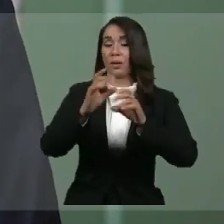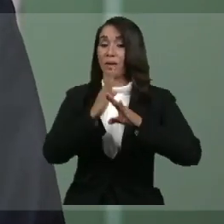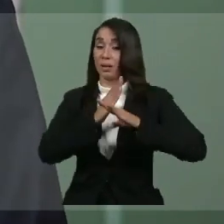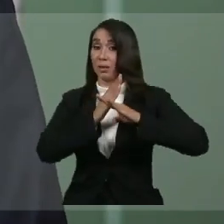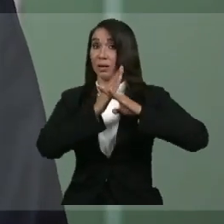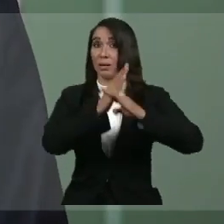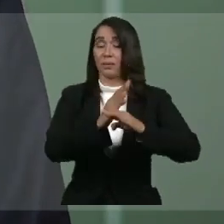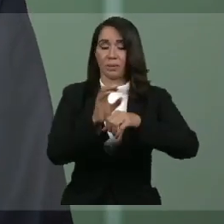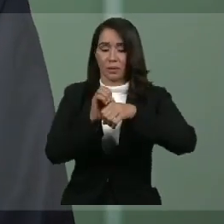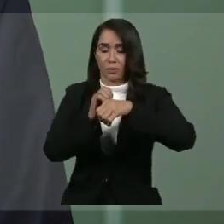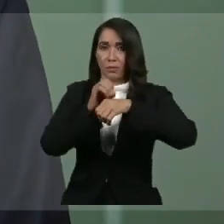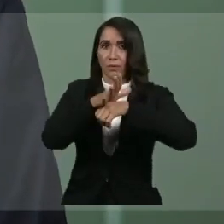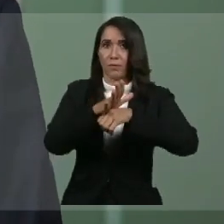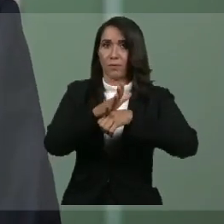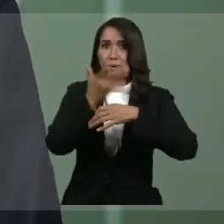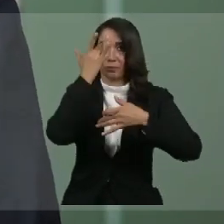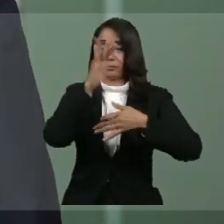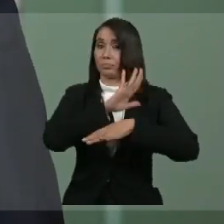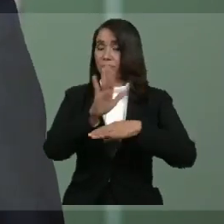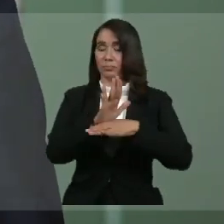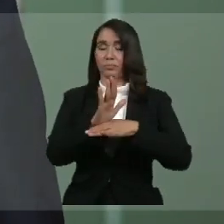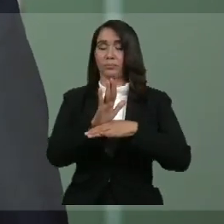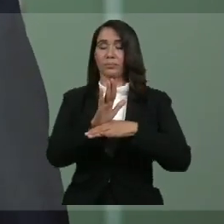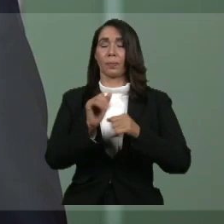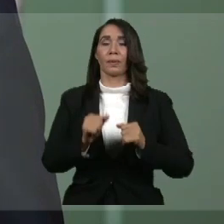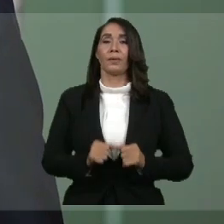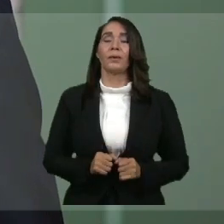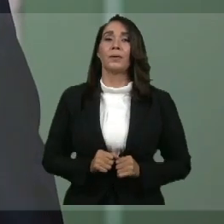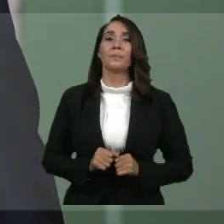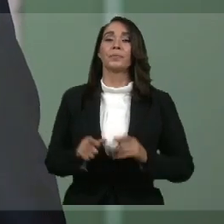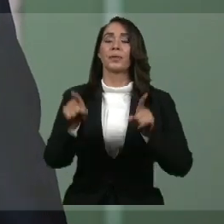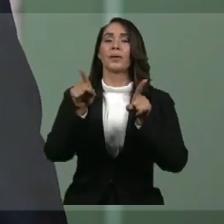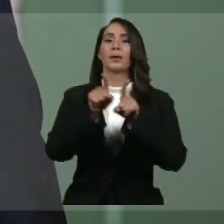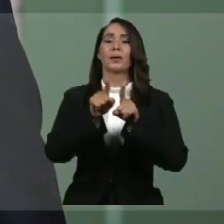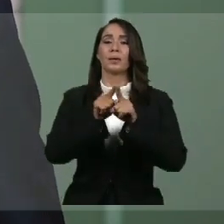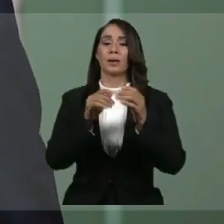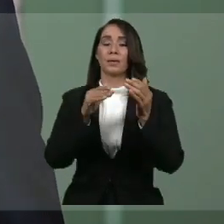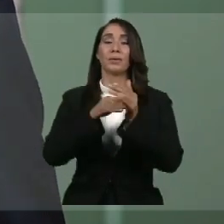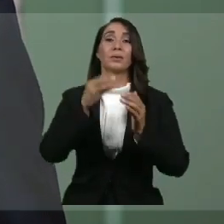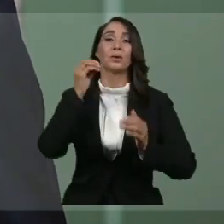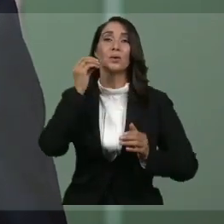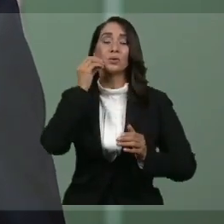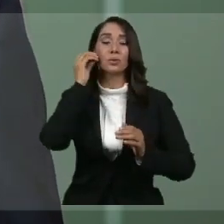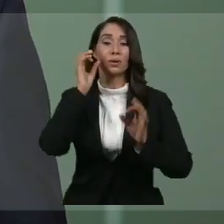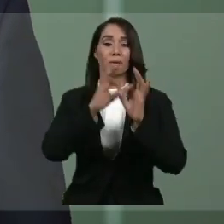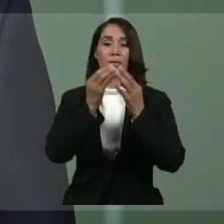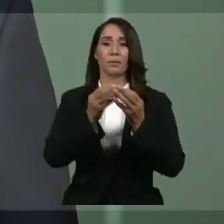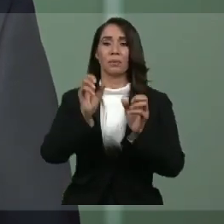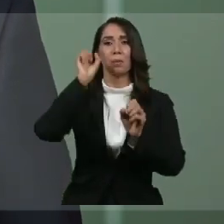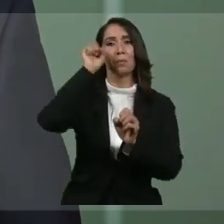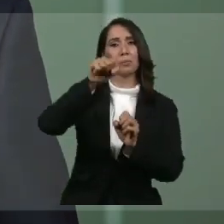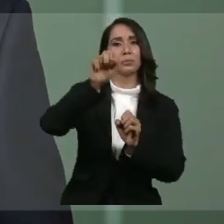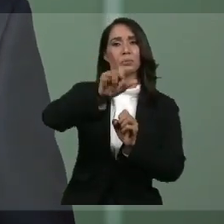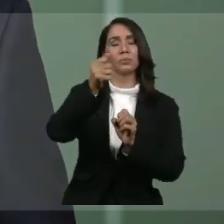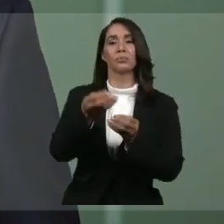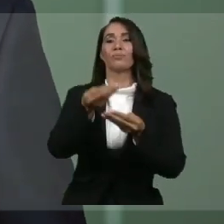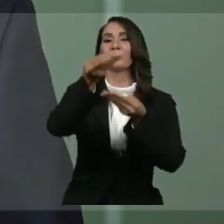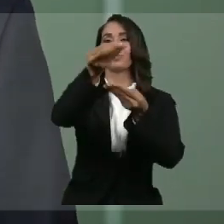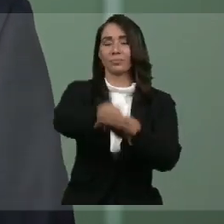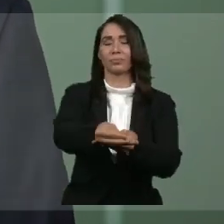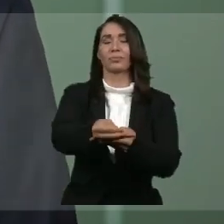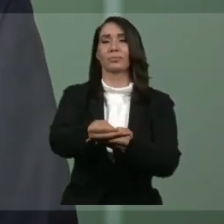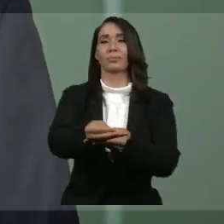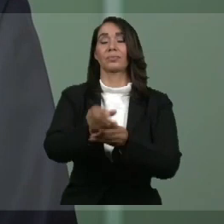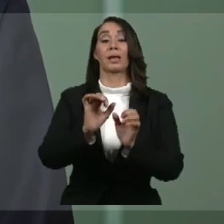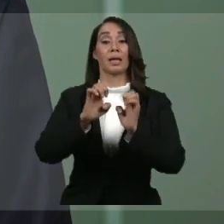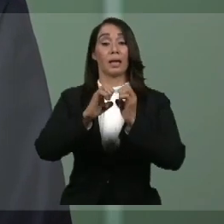riesgo de contagio y en muchos casos directamente a los hogares de las familias. En este esfuerzo